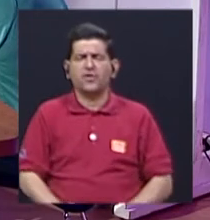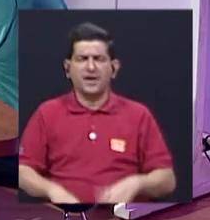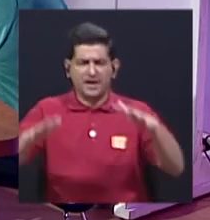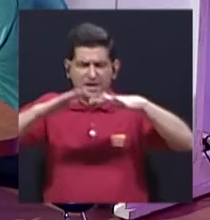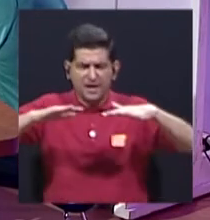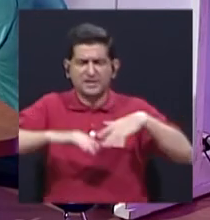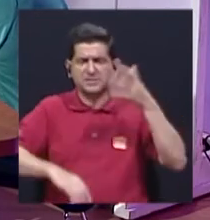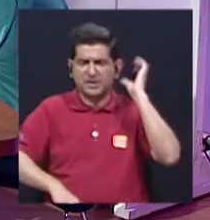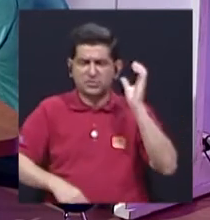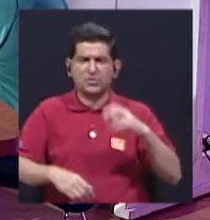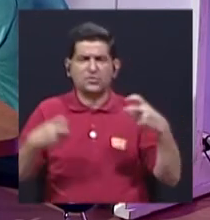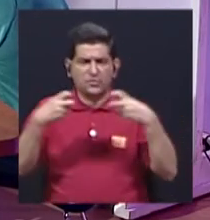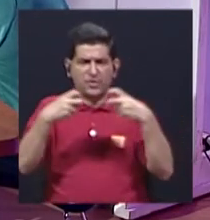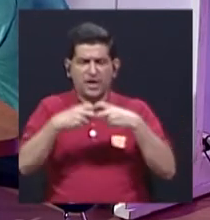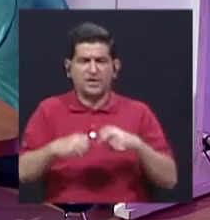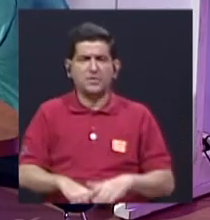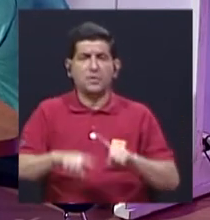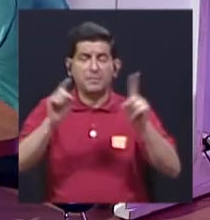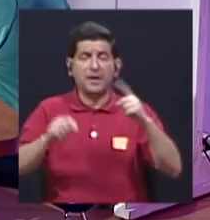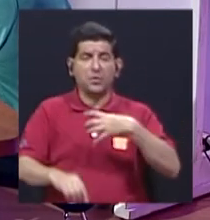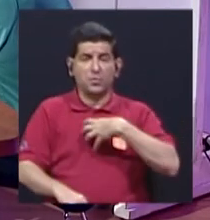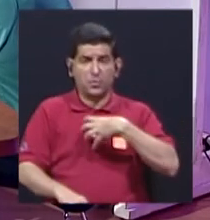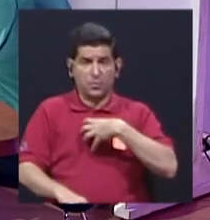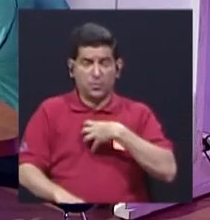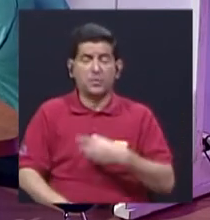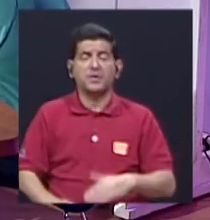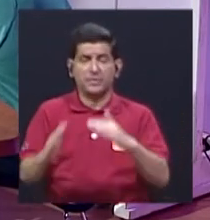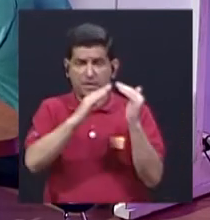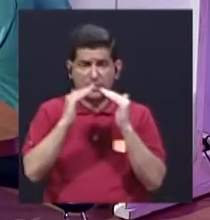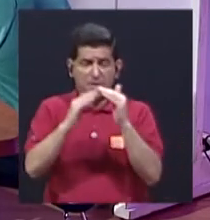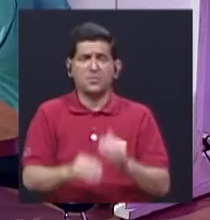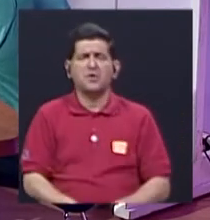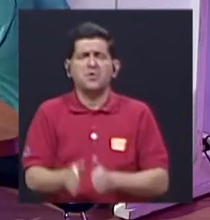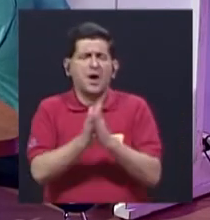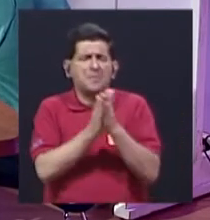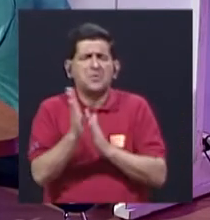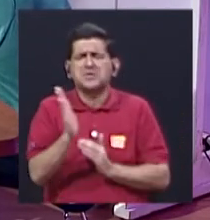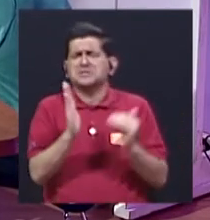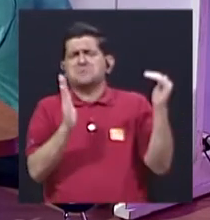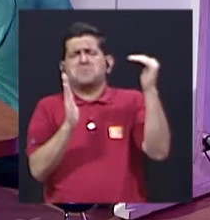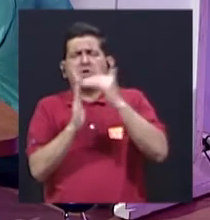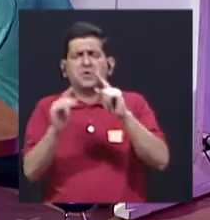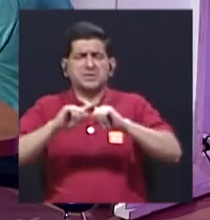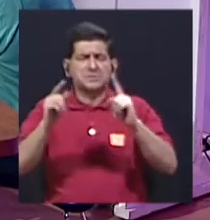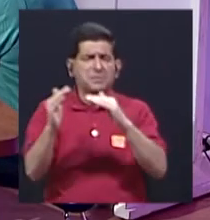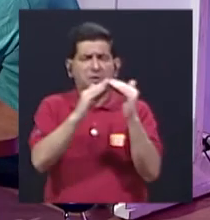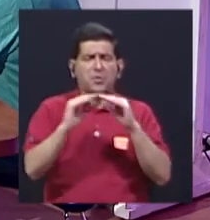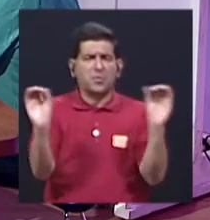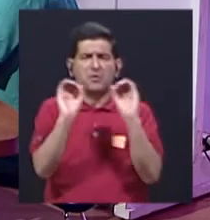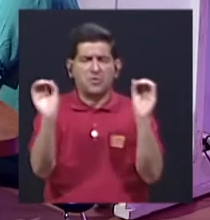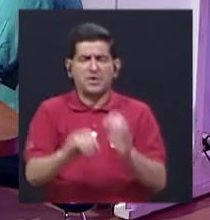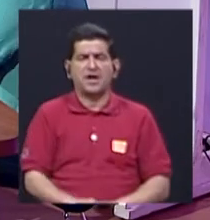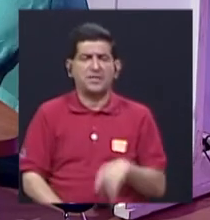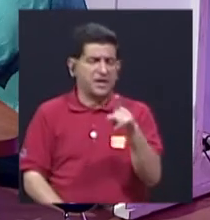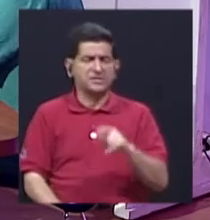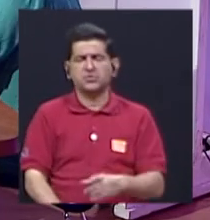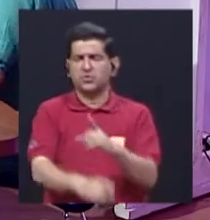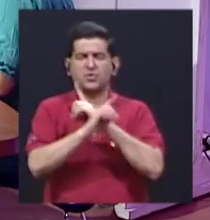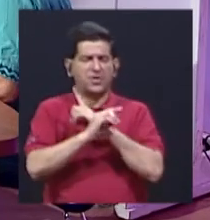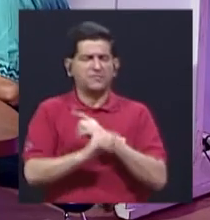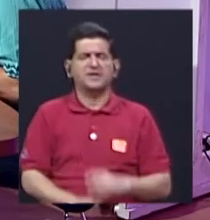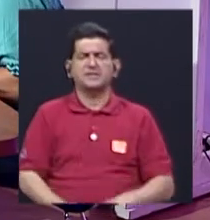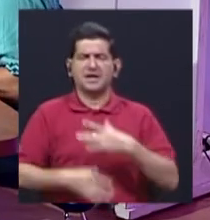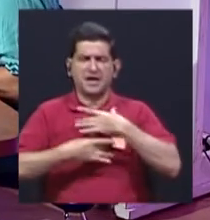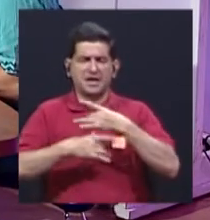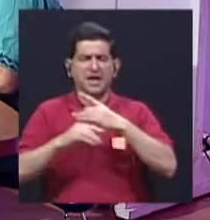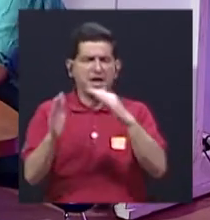bien del pueblo. Lo explotan y pagan poquísimo por su utilización. Le sacan millones y al pueblo no le dan nada. No defiende los intereses del pueblo. Tal vez